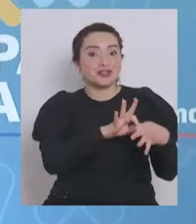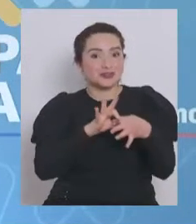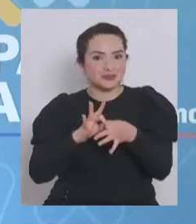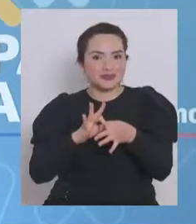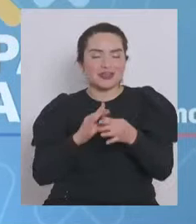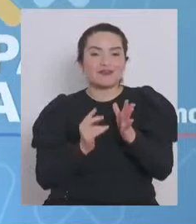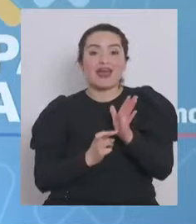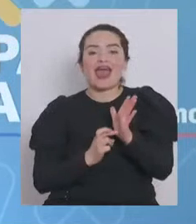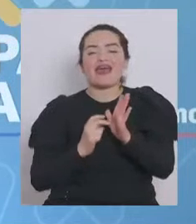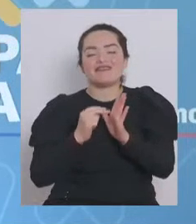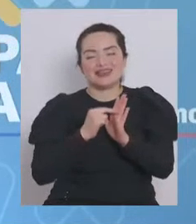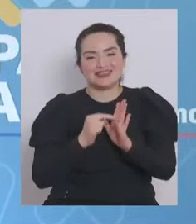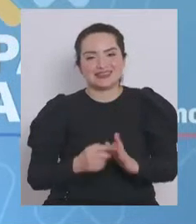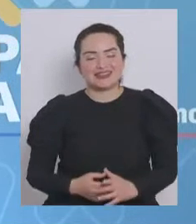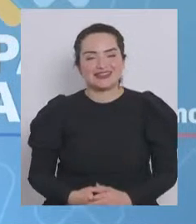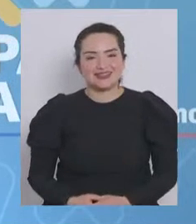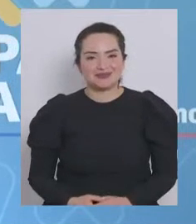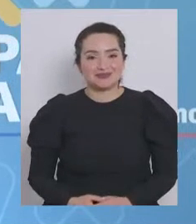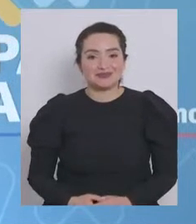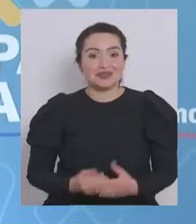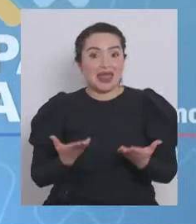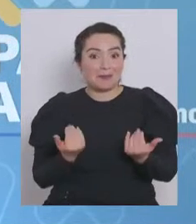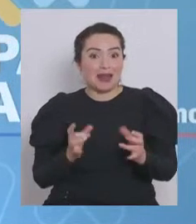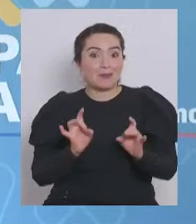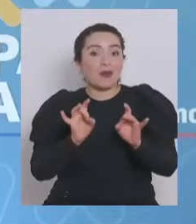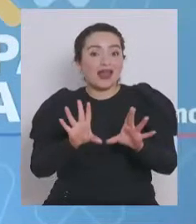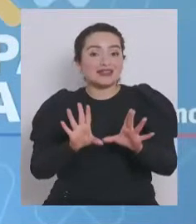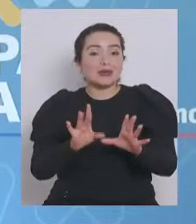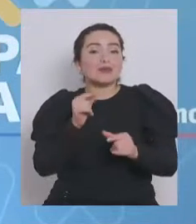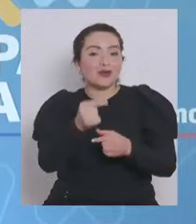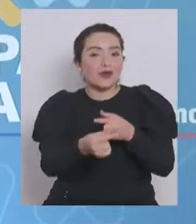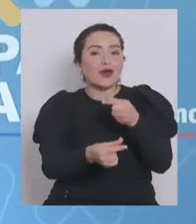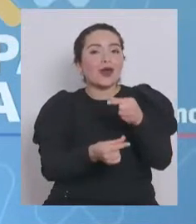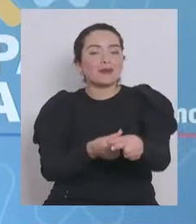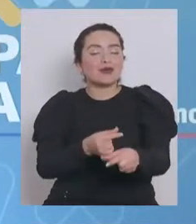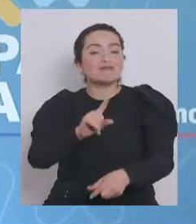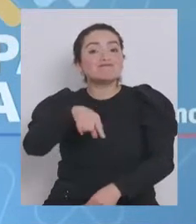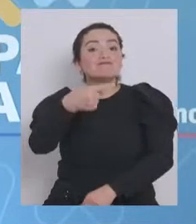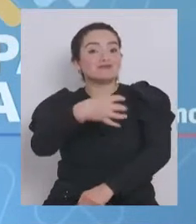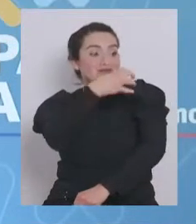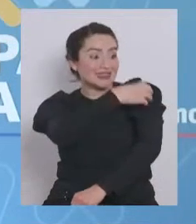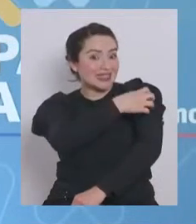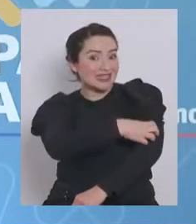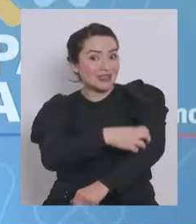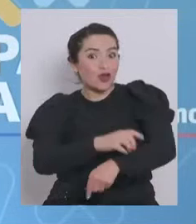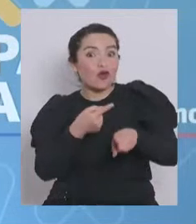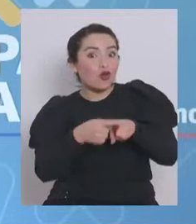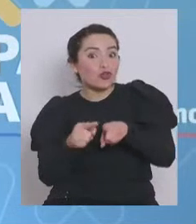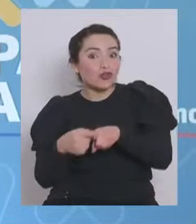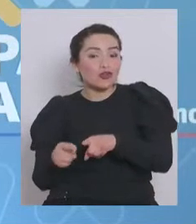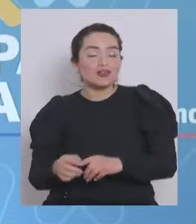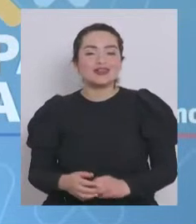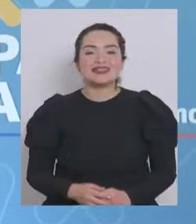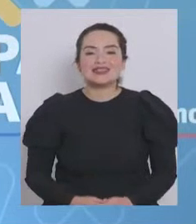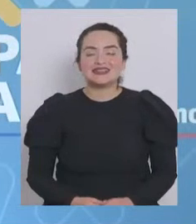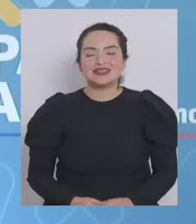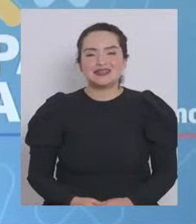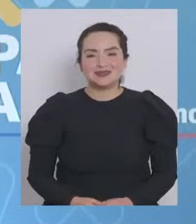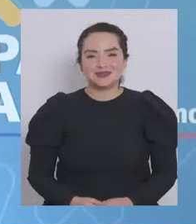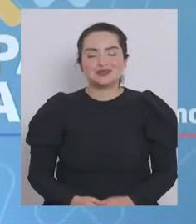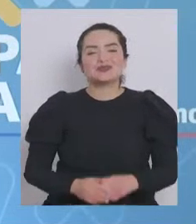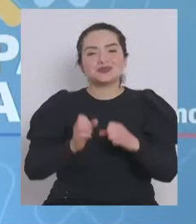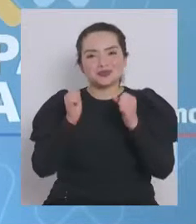avanzan y esperamos que así lentamente las siguientes regiones vayan